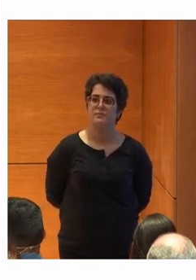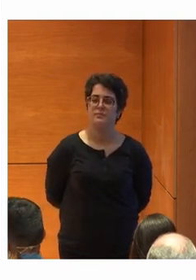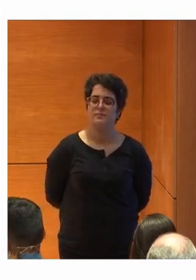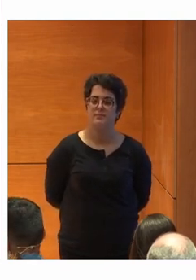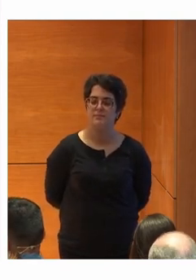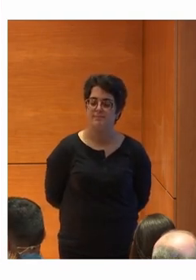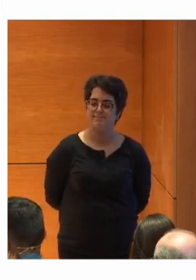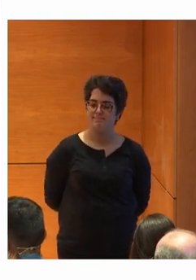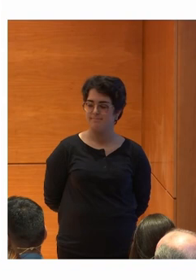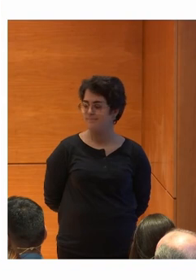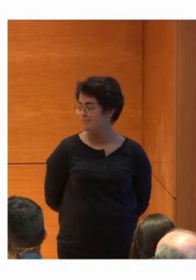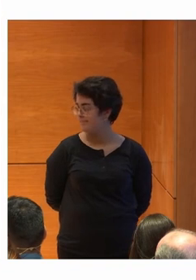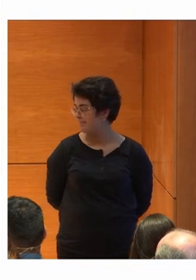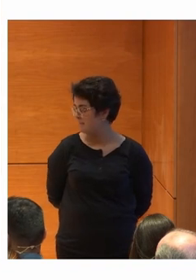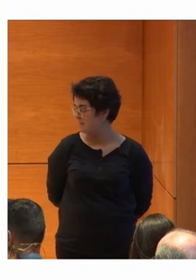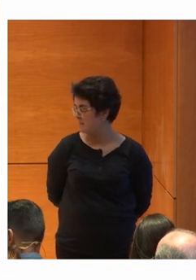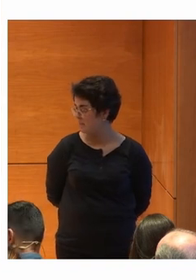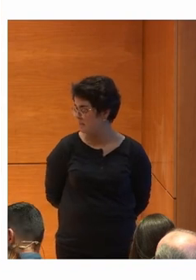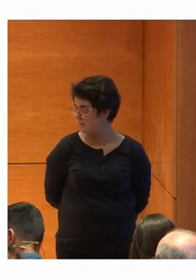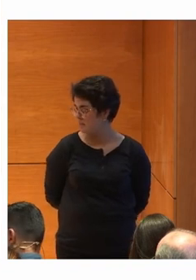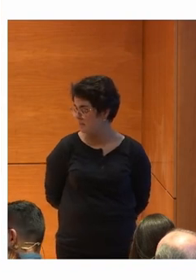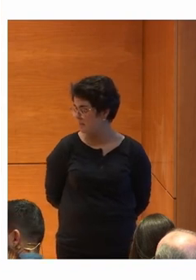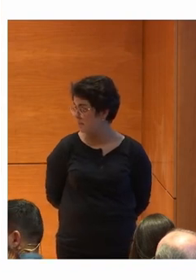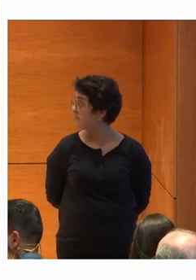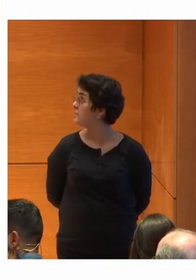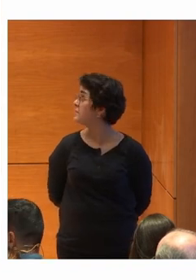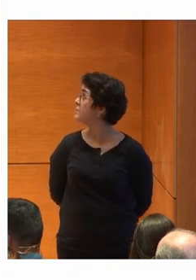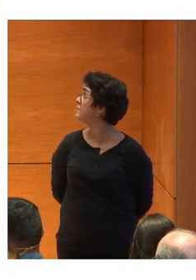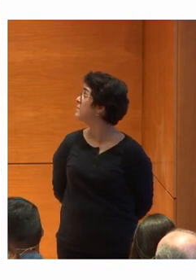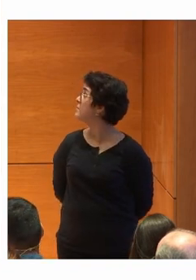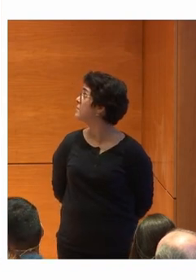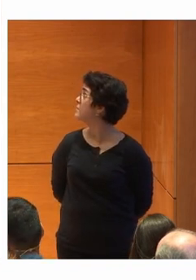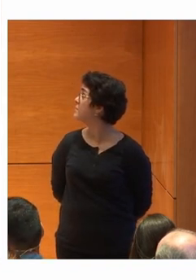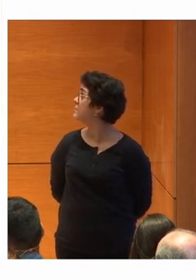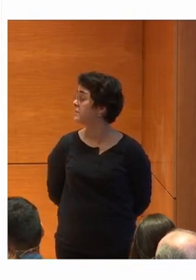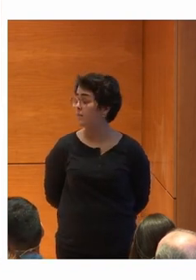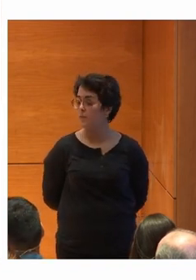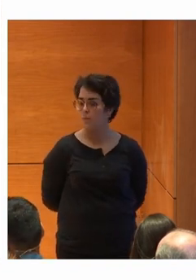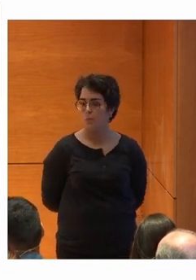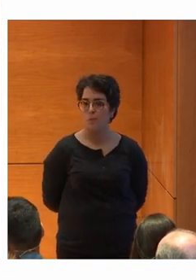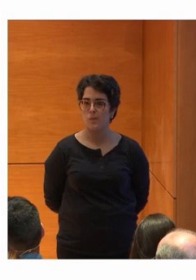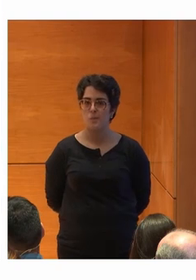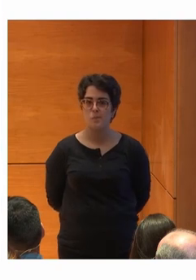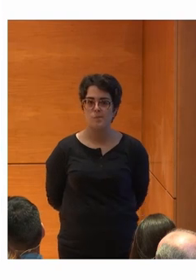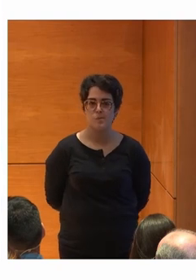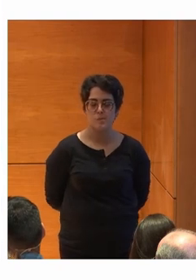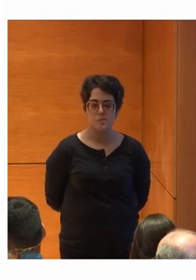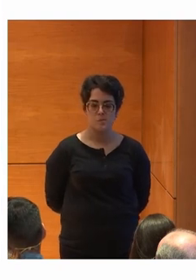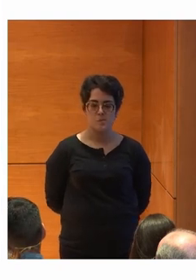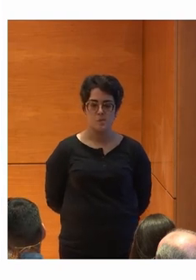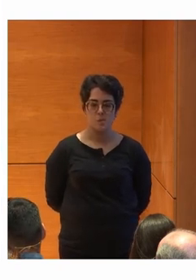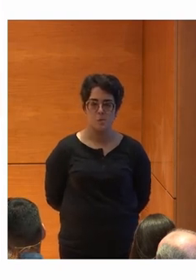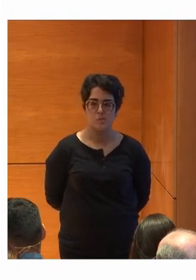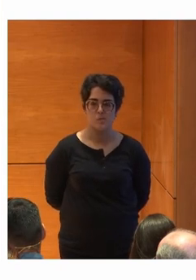En el caso de Eugenia y Alonso La verdad que fue muy bonito Alonso es una persona Que tiene problemas de visión Eugenia está un poquito